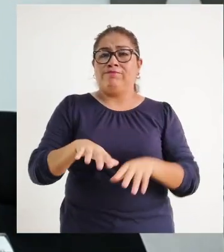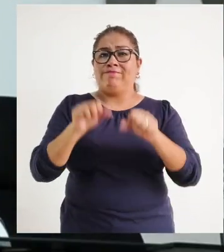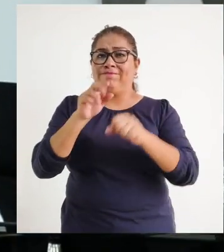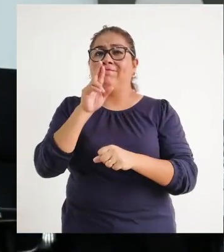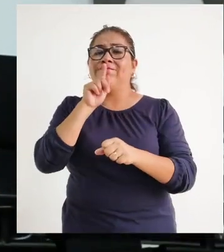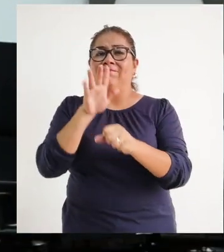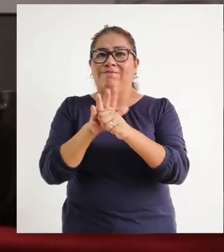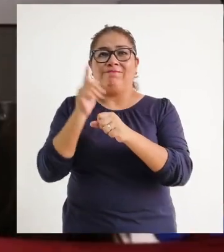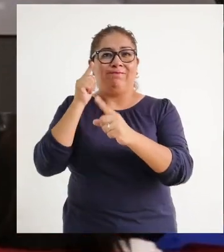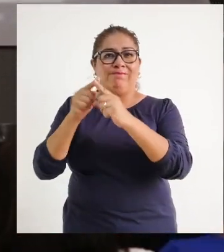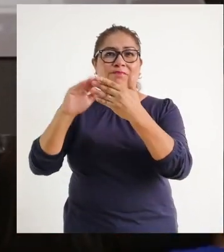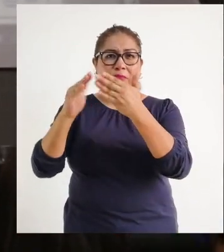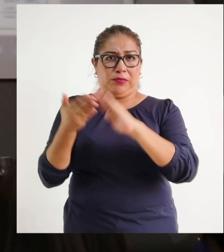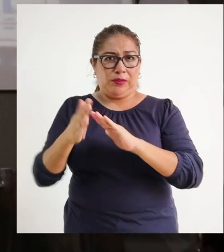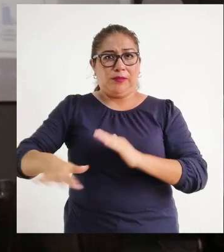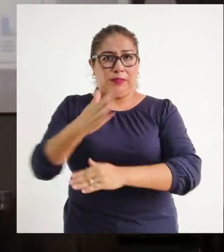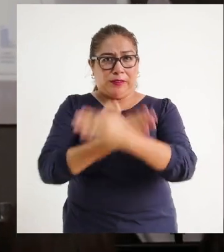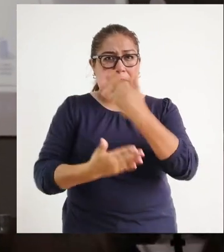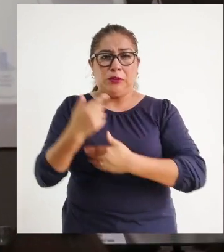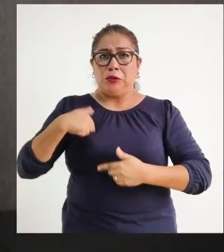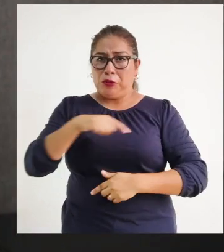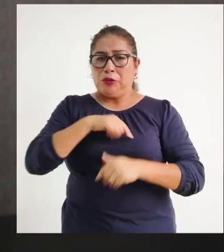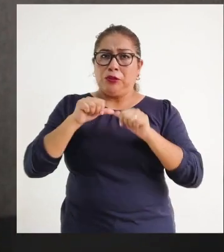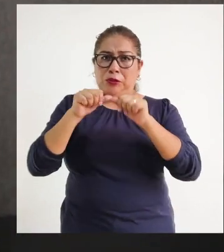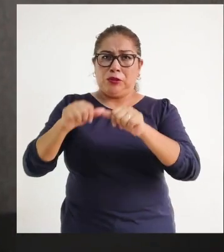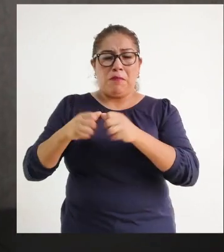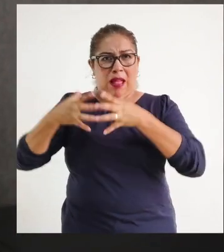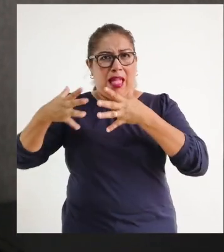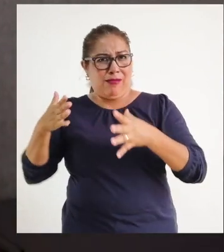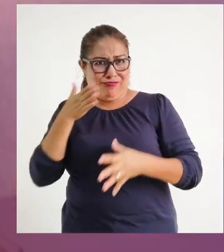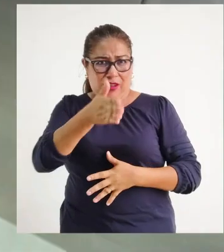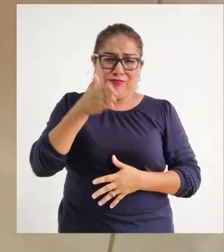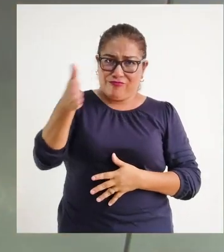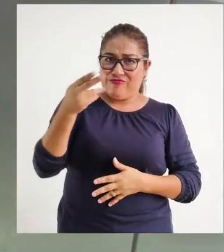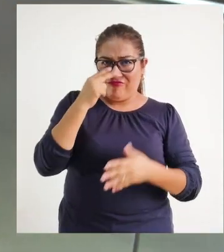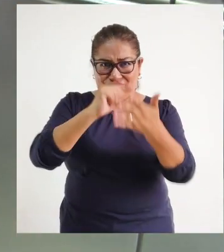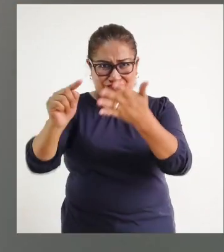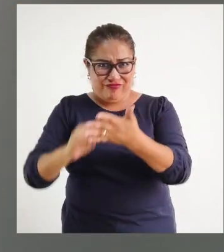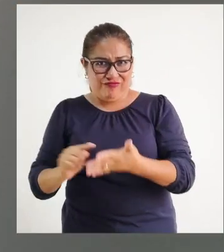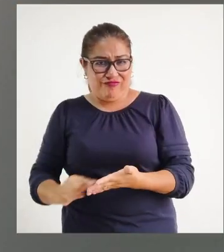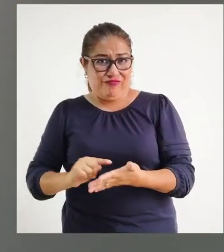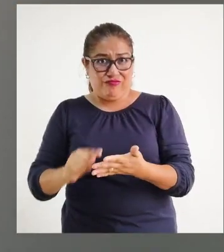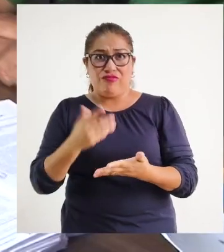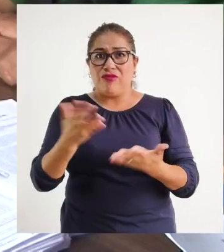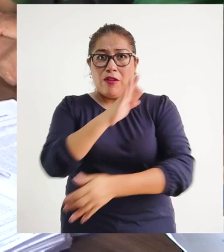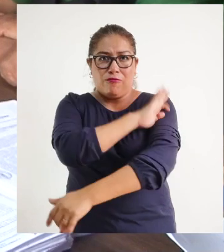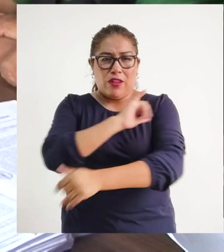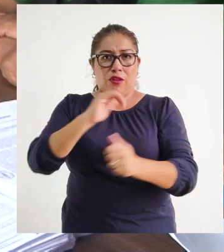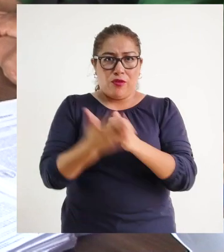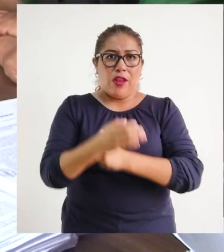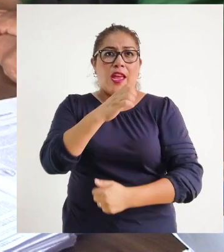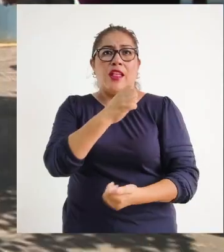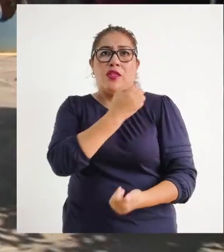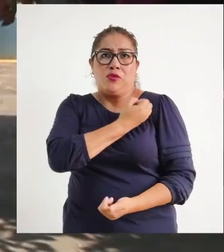población con discapacidad y por ello continuaremos realizando megaoperativos de fiscalización para inspeccionar y sancionar a aquellas instituciones